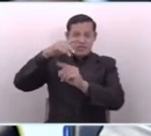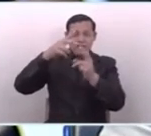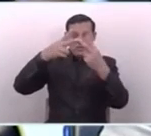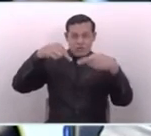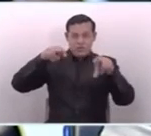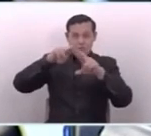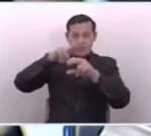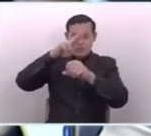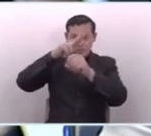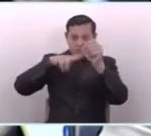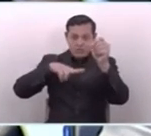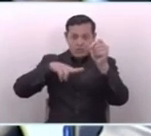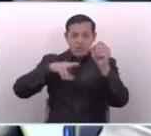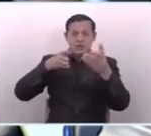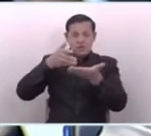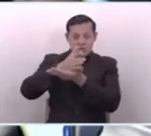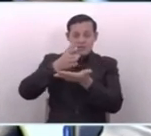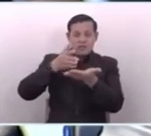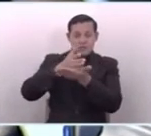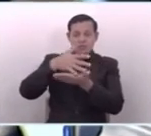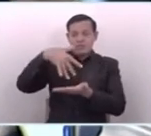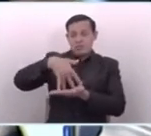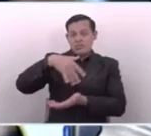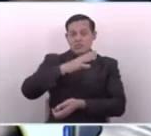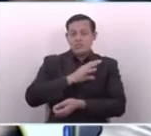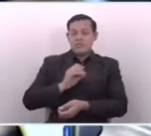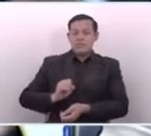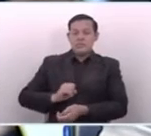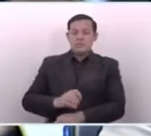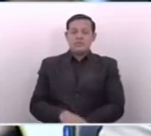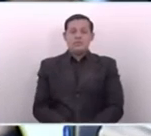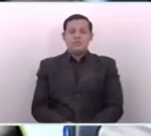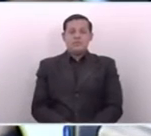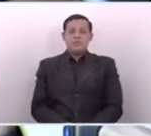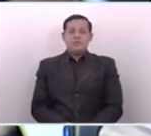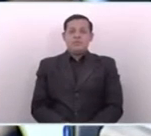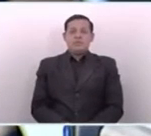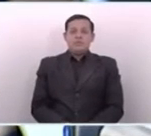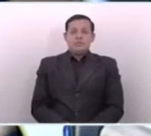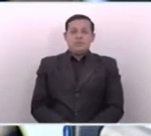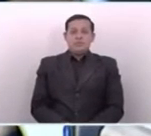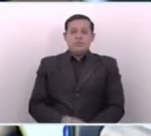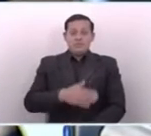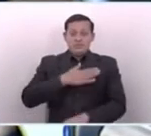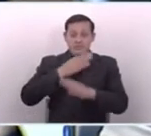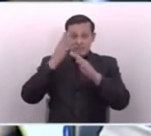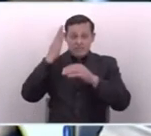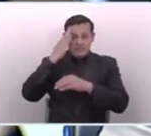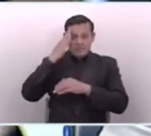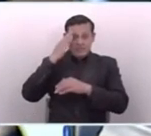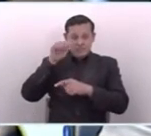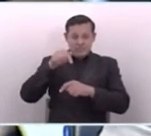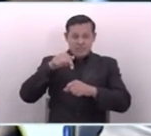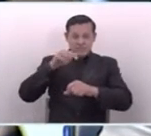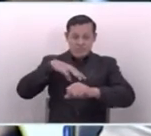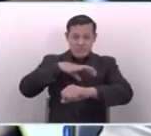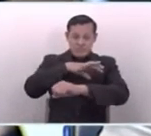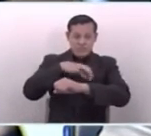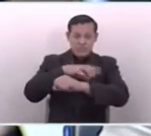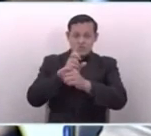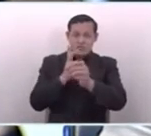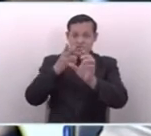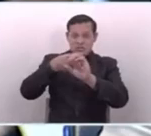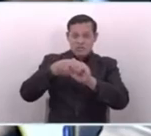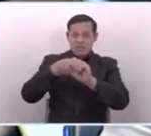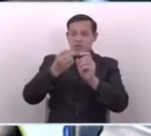precio para que sea accesible a la población salvadoreña. Teniendo en cuenta que incluso es un producto que no está en